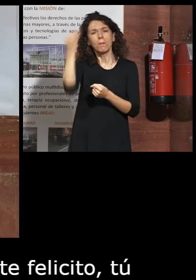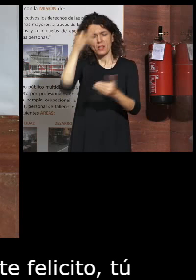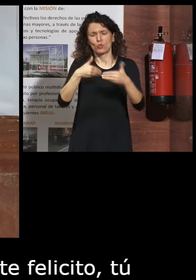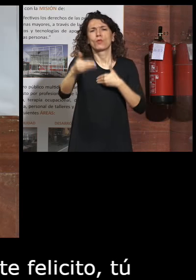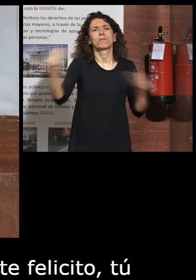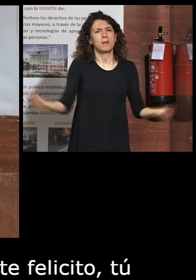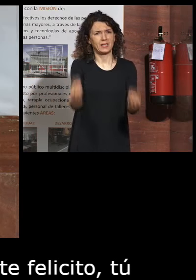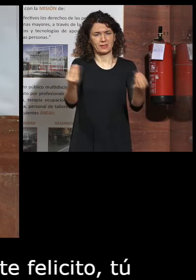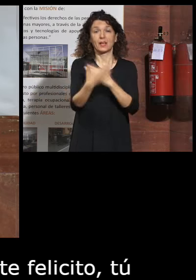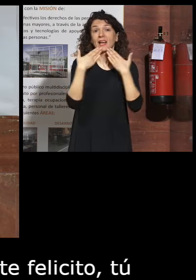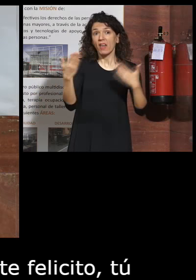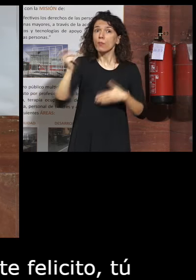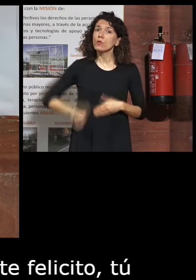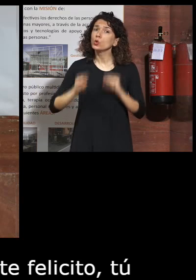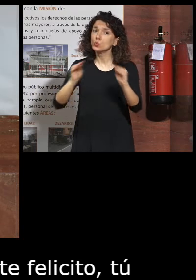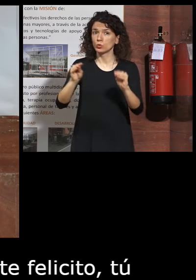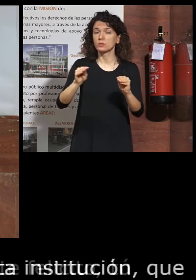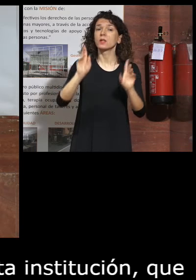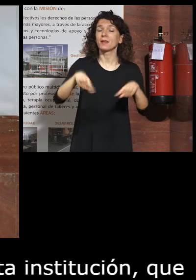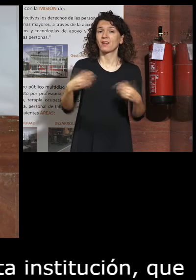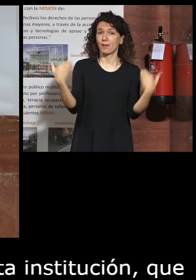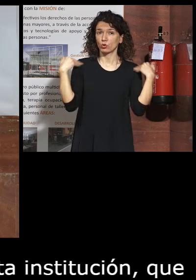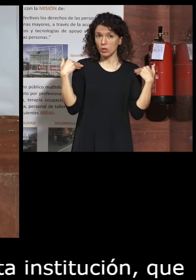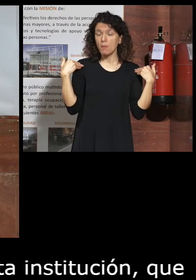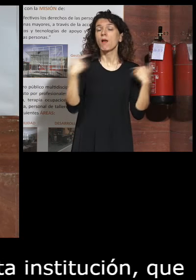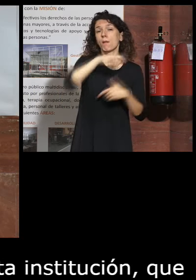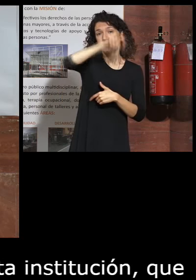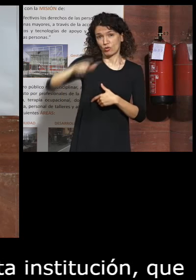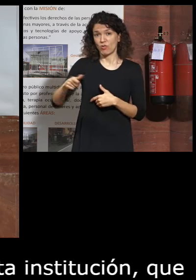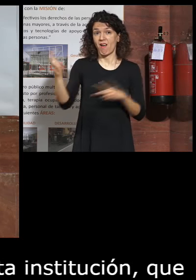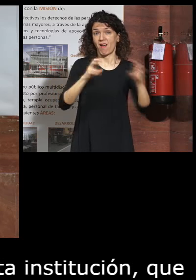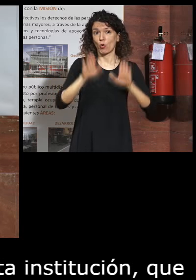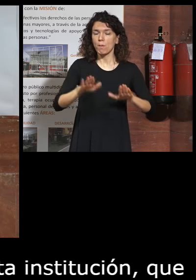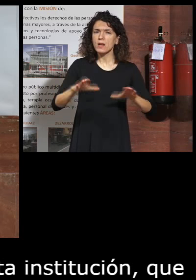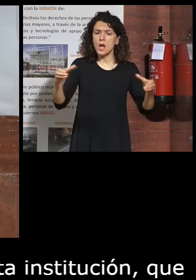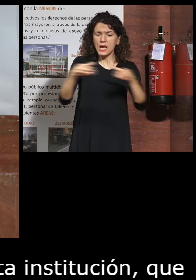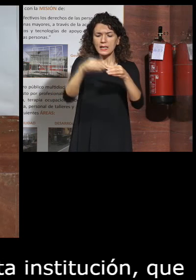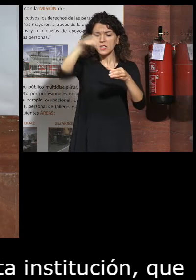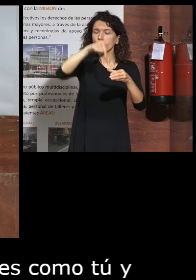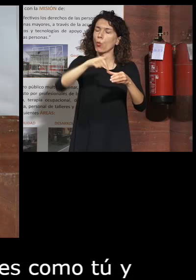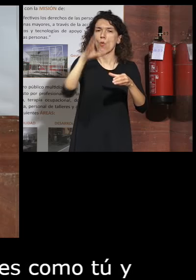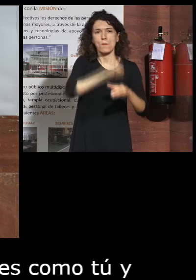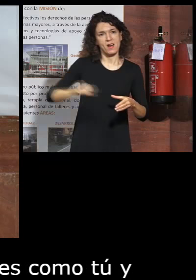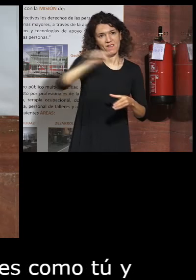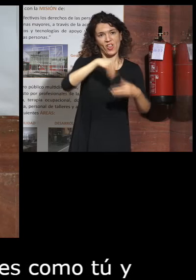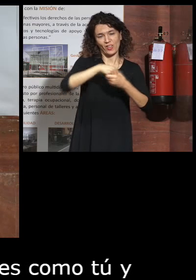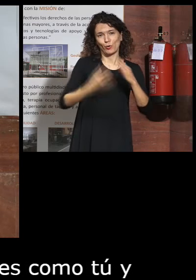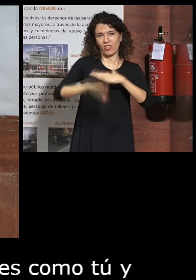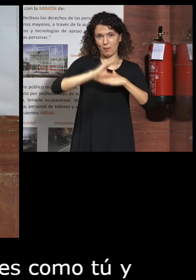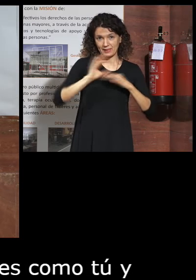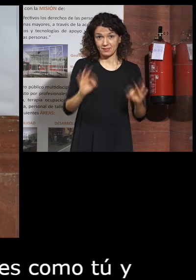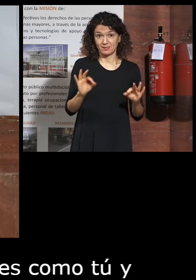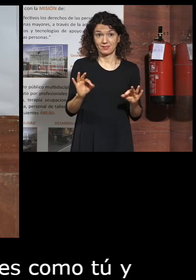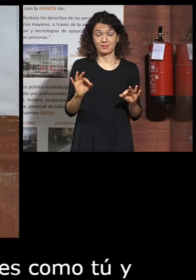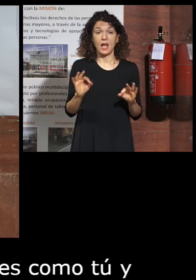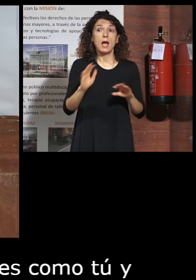profesionales como tú y como las personas también que nos acompañan que forman parte de ese equipo magnífico del CEAPAT. y